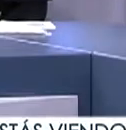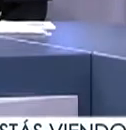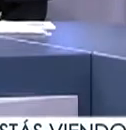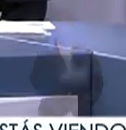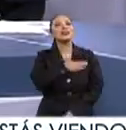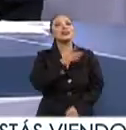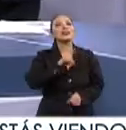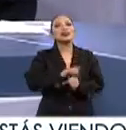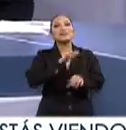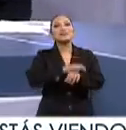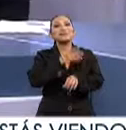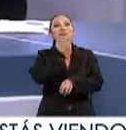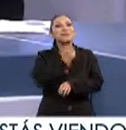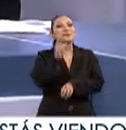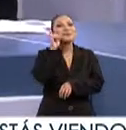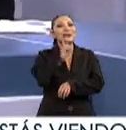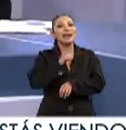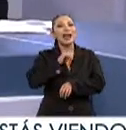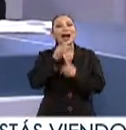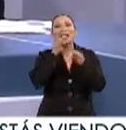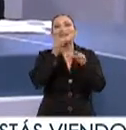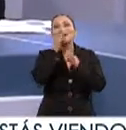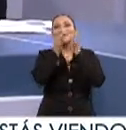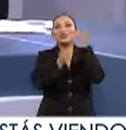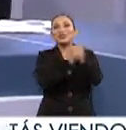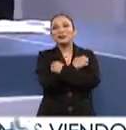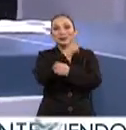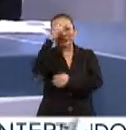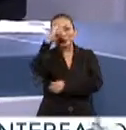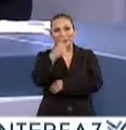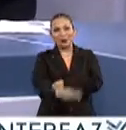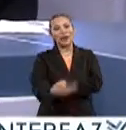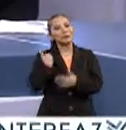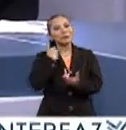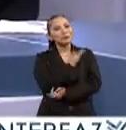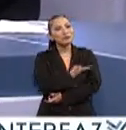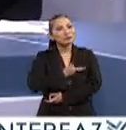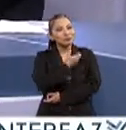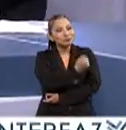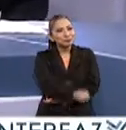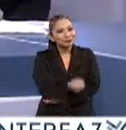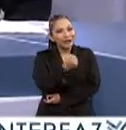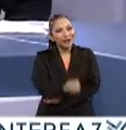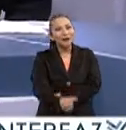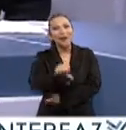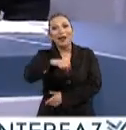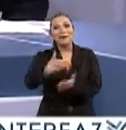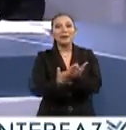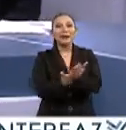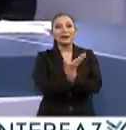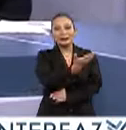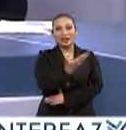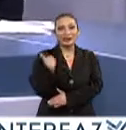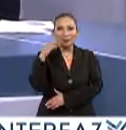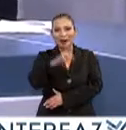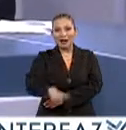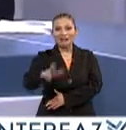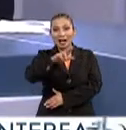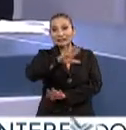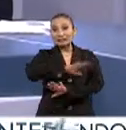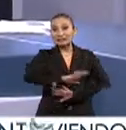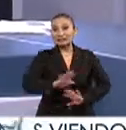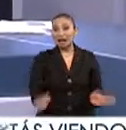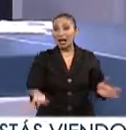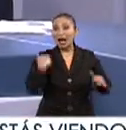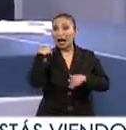Muy buenos días, amigos y amigas de la Agencia Informativa de Educación de México. Nos da muchísimo gusto saludarlos esta mañana de martes. Estamos